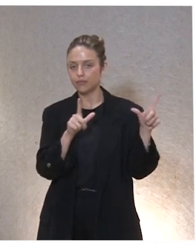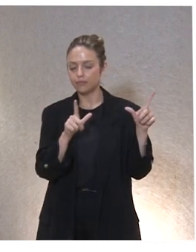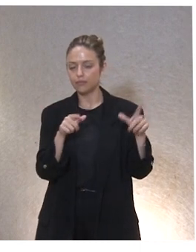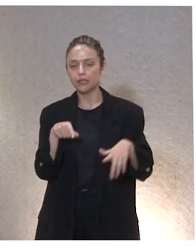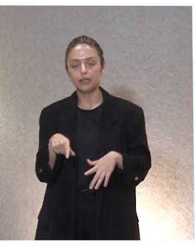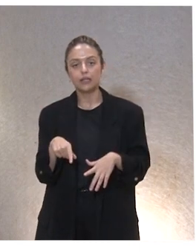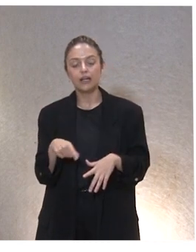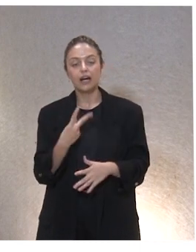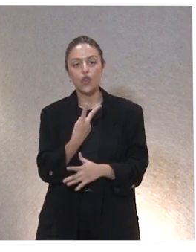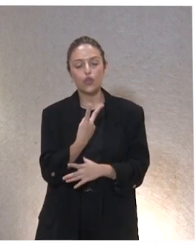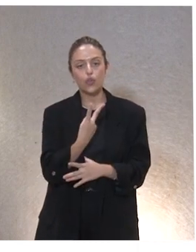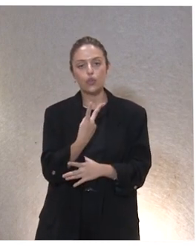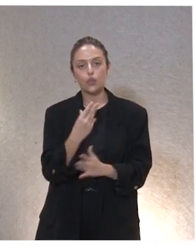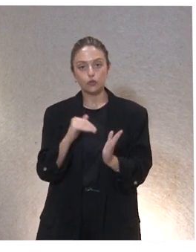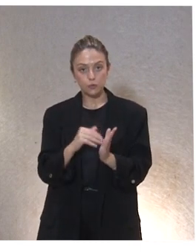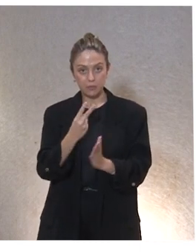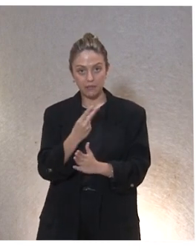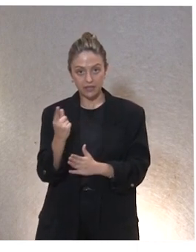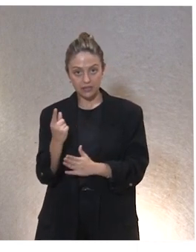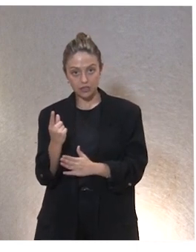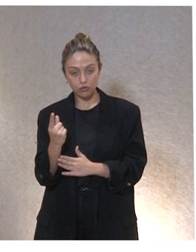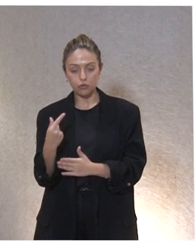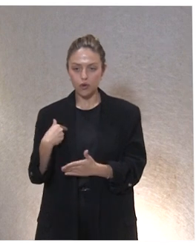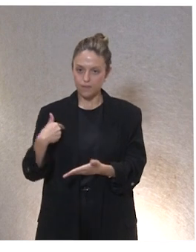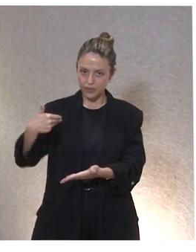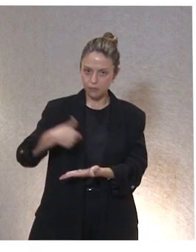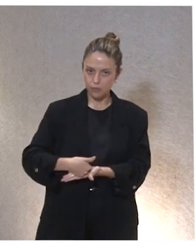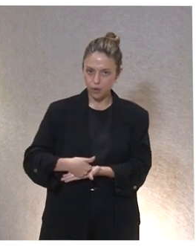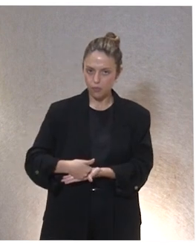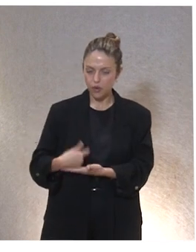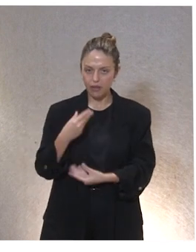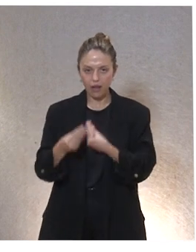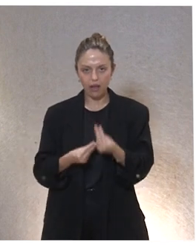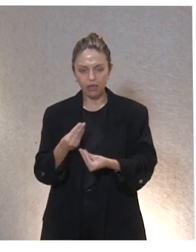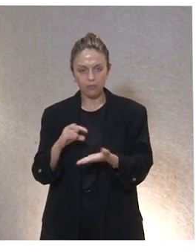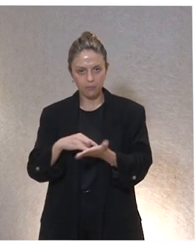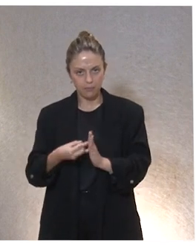Bueno, nos proponen hacer algo y dijimos, venga, tira para adelante, allá vamos.